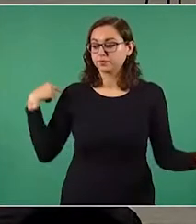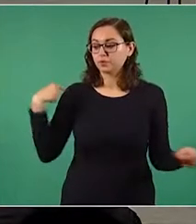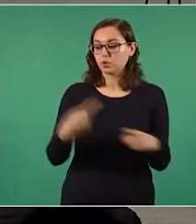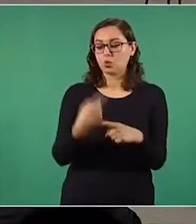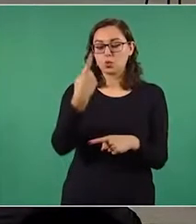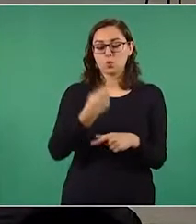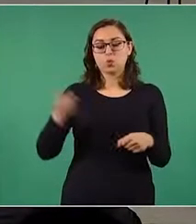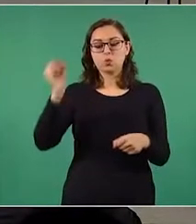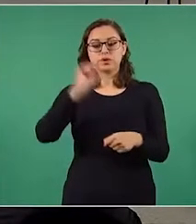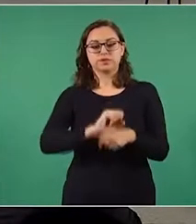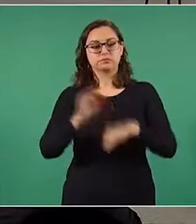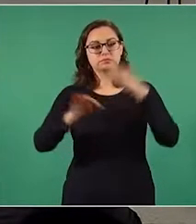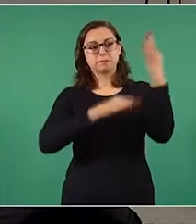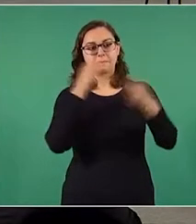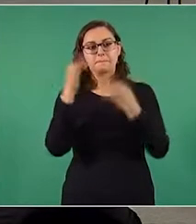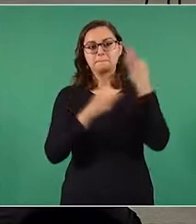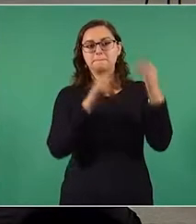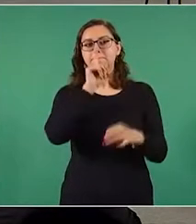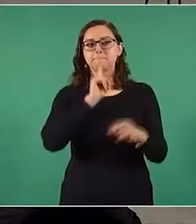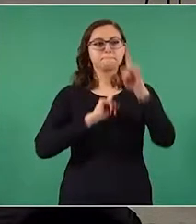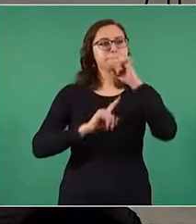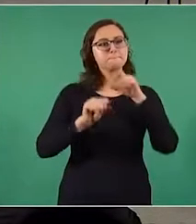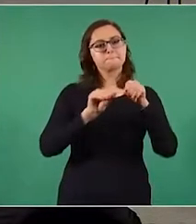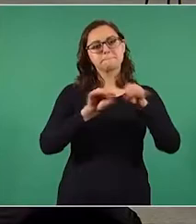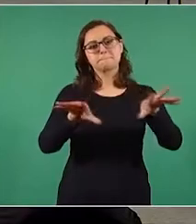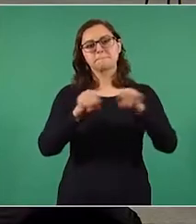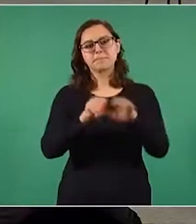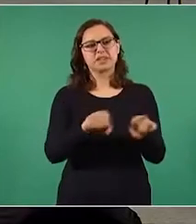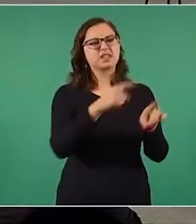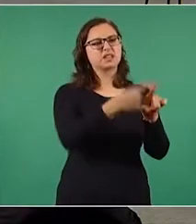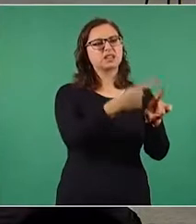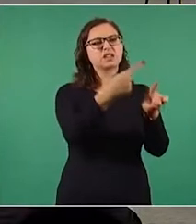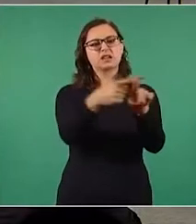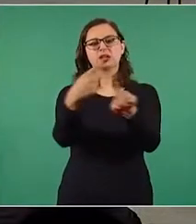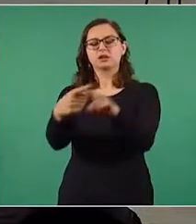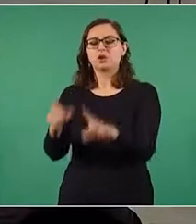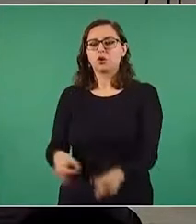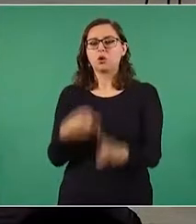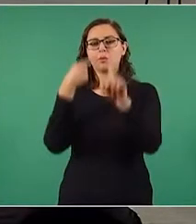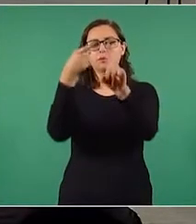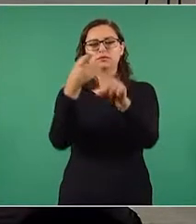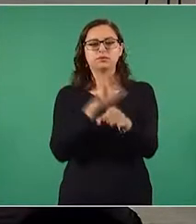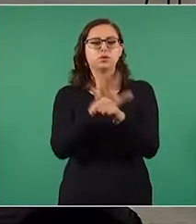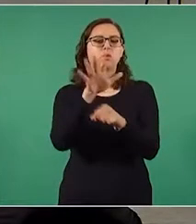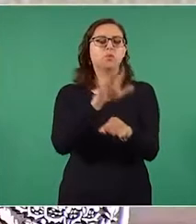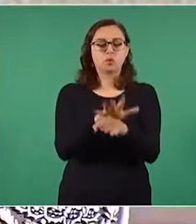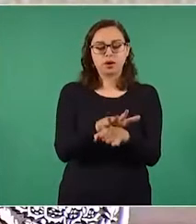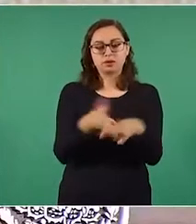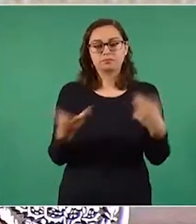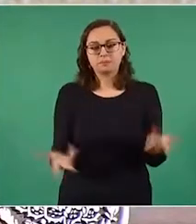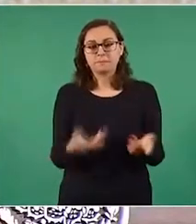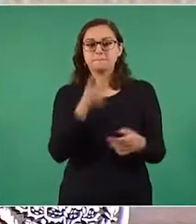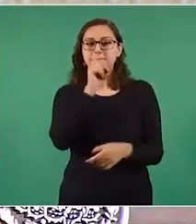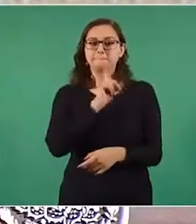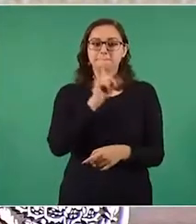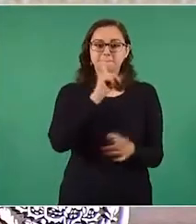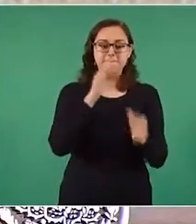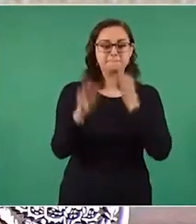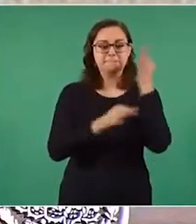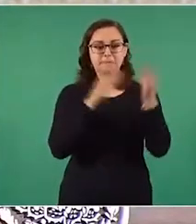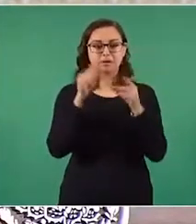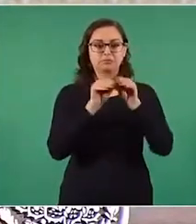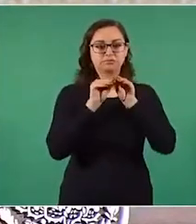semana, se busca exponer las mentiras y la desinformación que circula en medios de comunicación y en redes sociales.